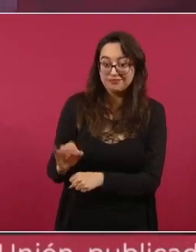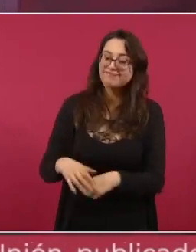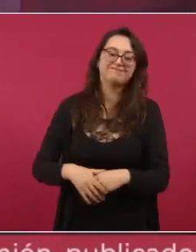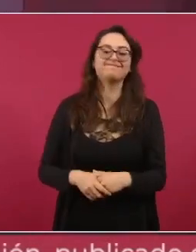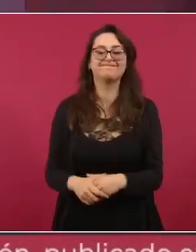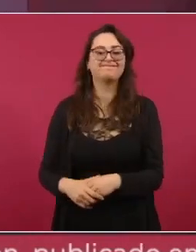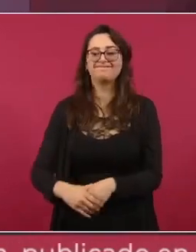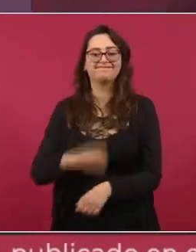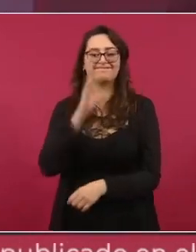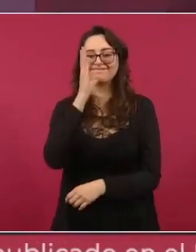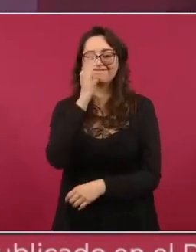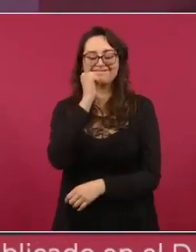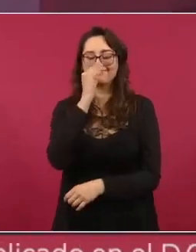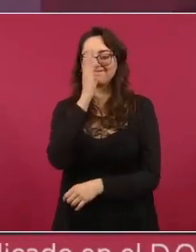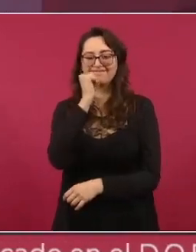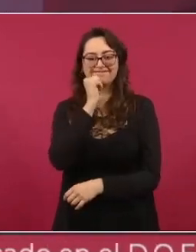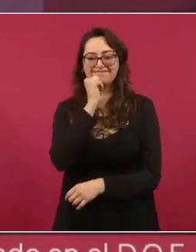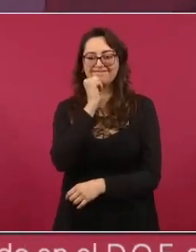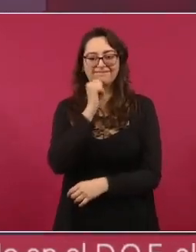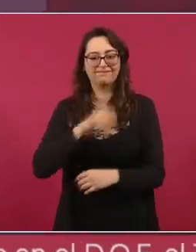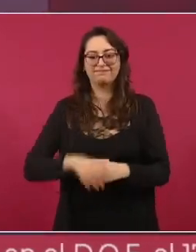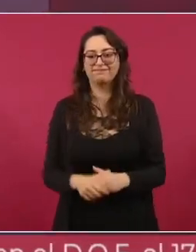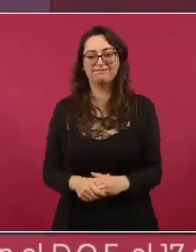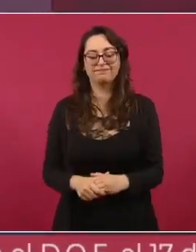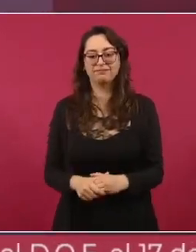aprobar una reforma constitucional.